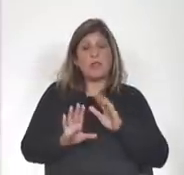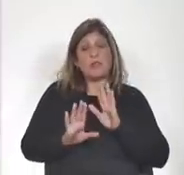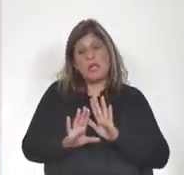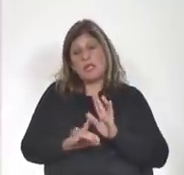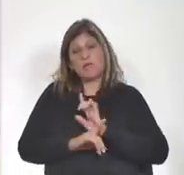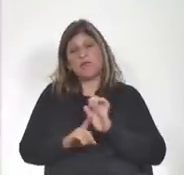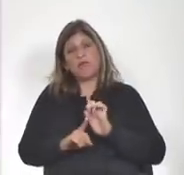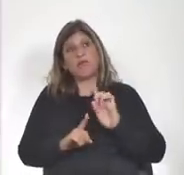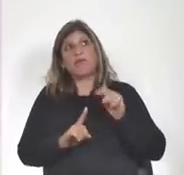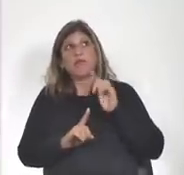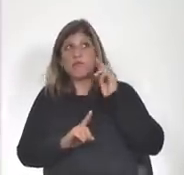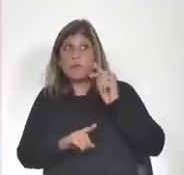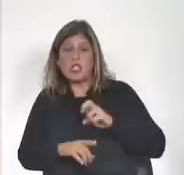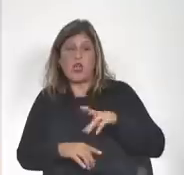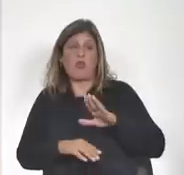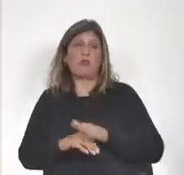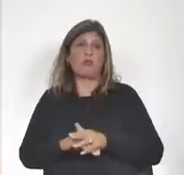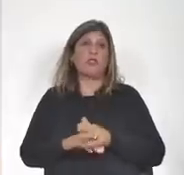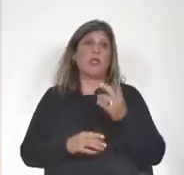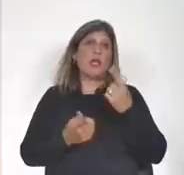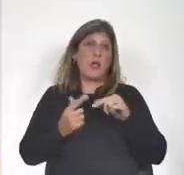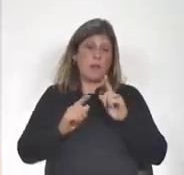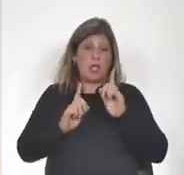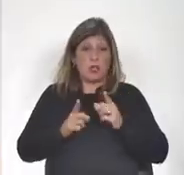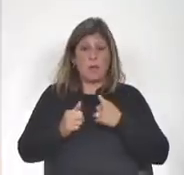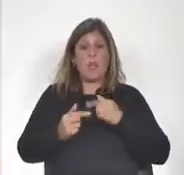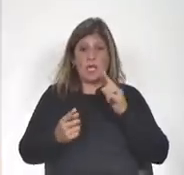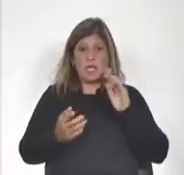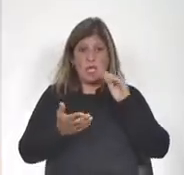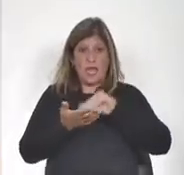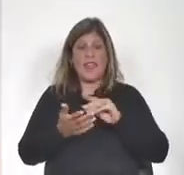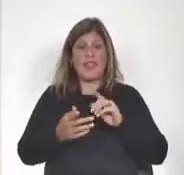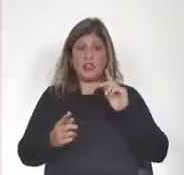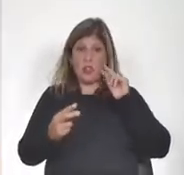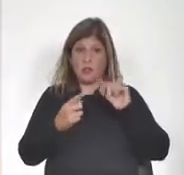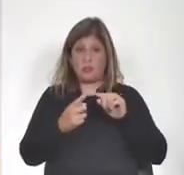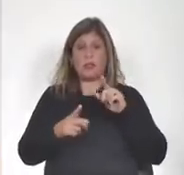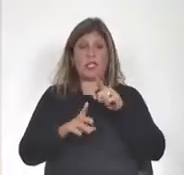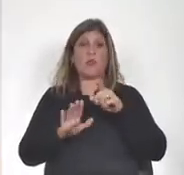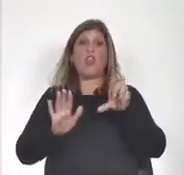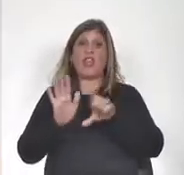subjetivas pero hablamos también de cosas que están objetivadas en la ley que son ley